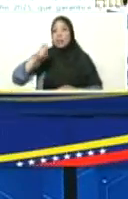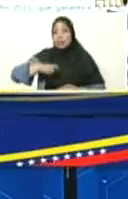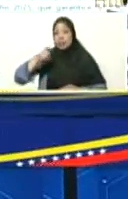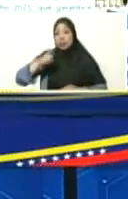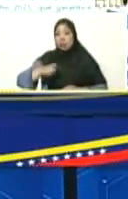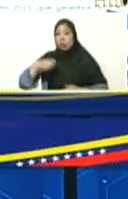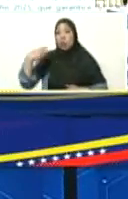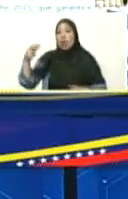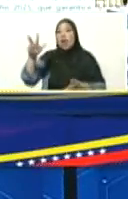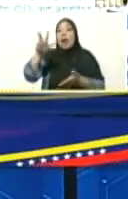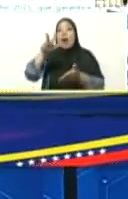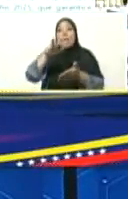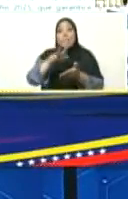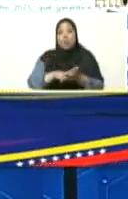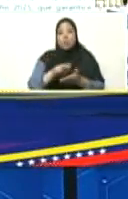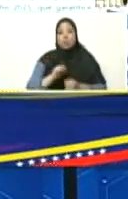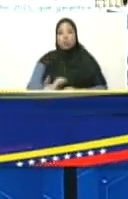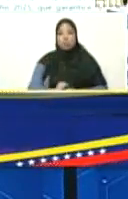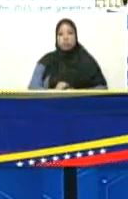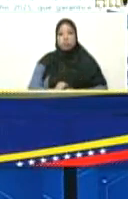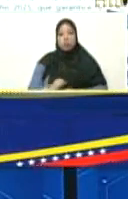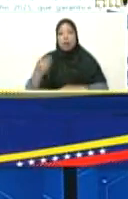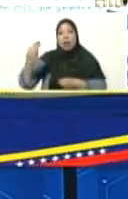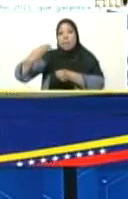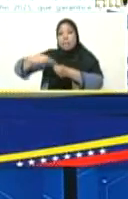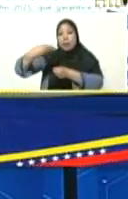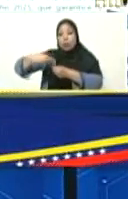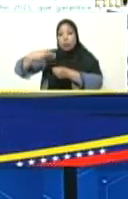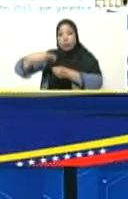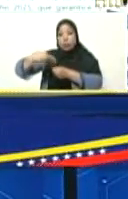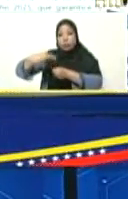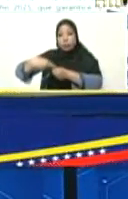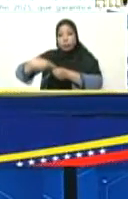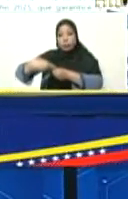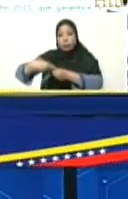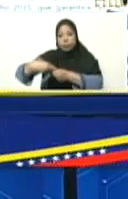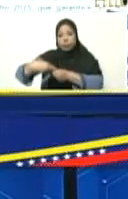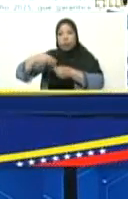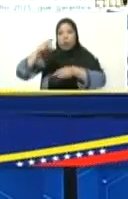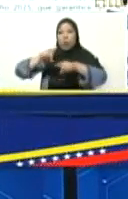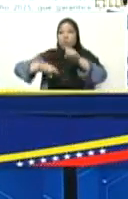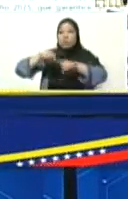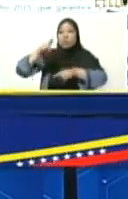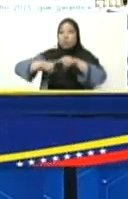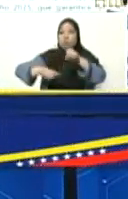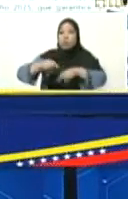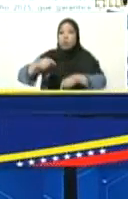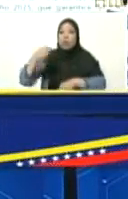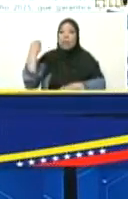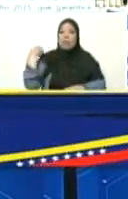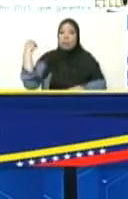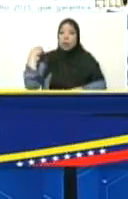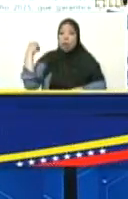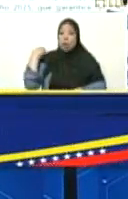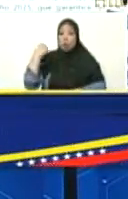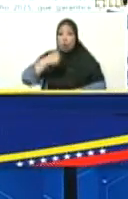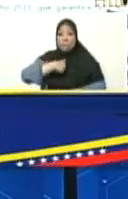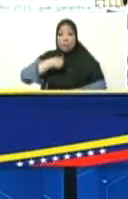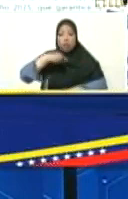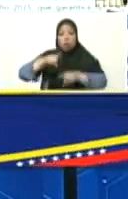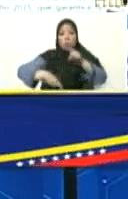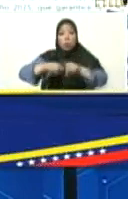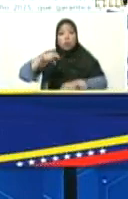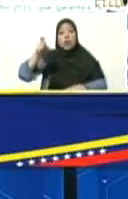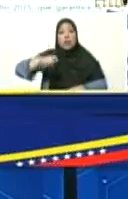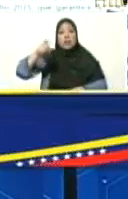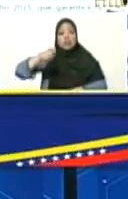aprobados los recursos en Petro. Los materiales de construcción que me pidieron aprobados 6